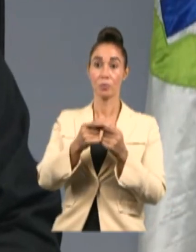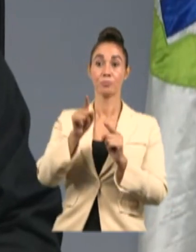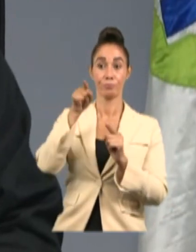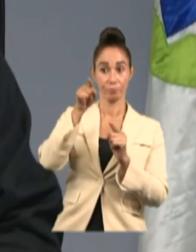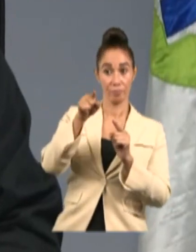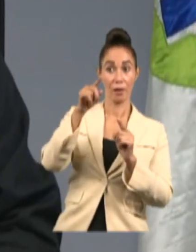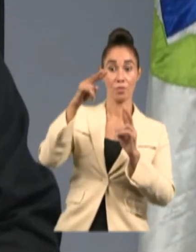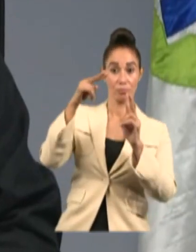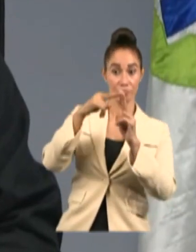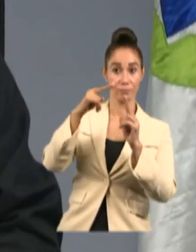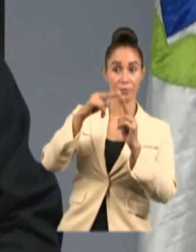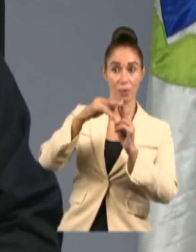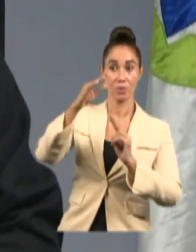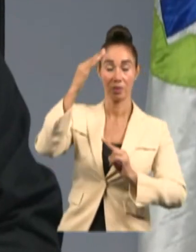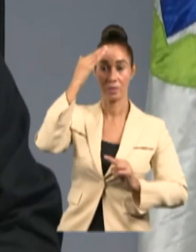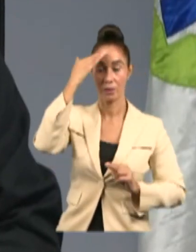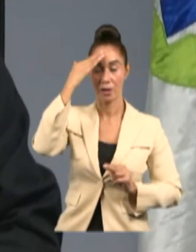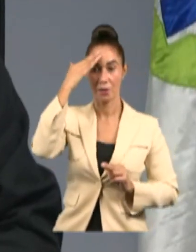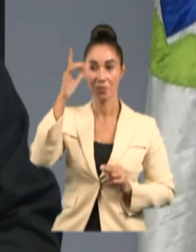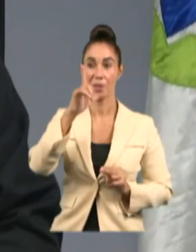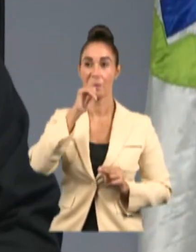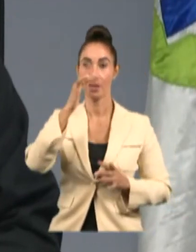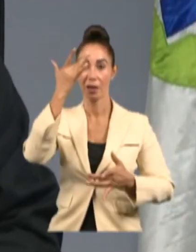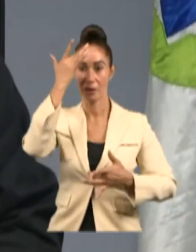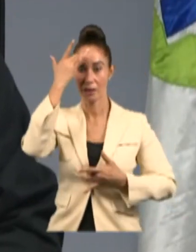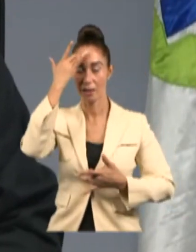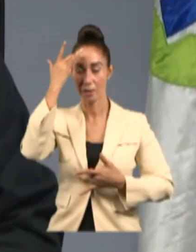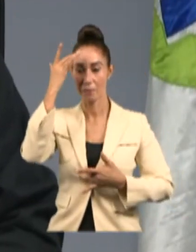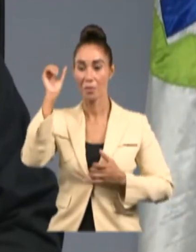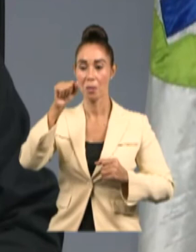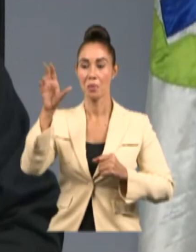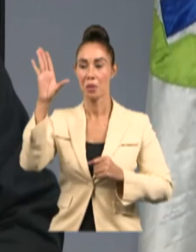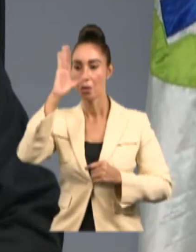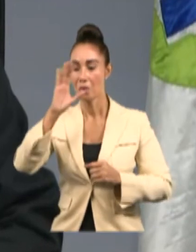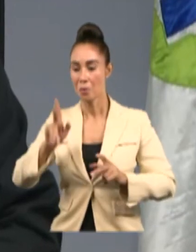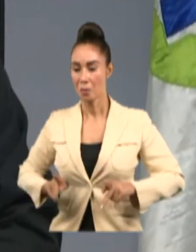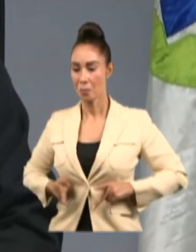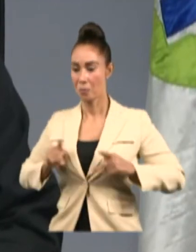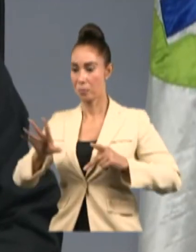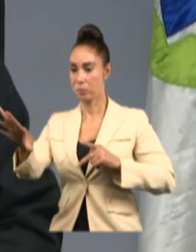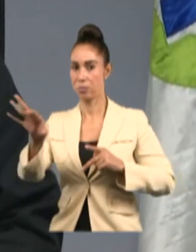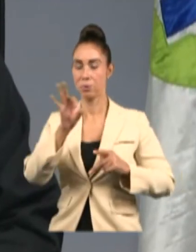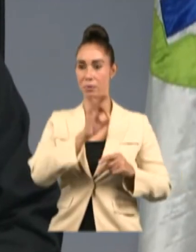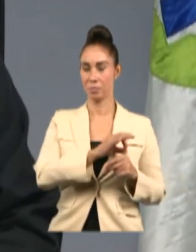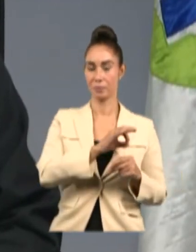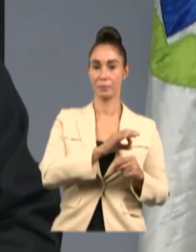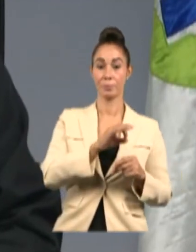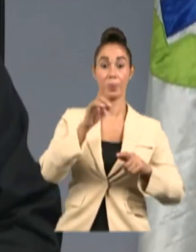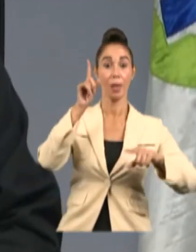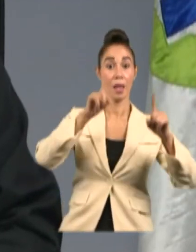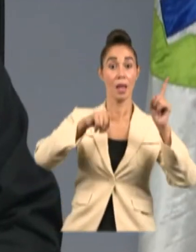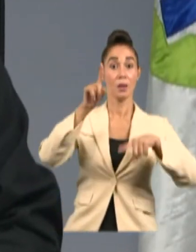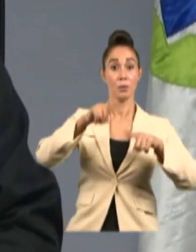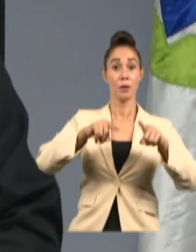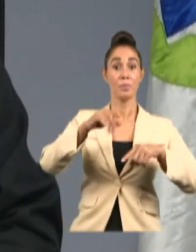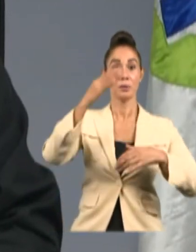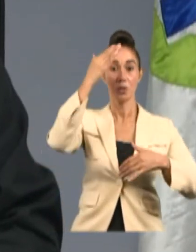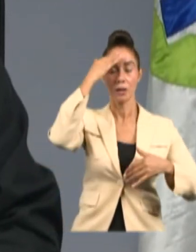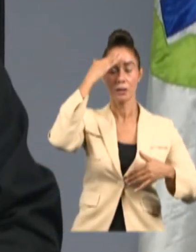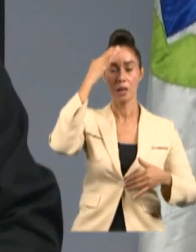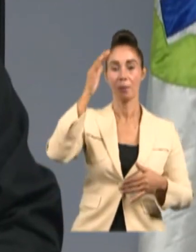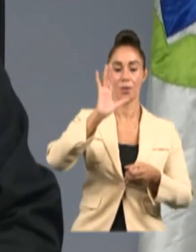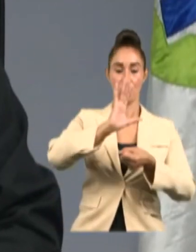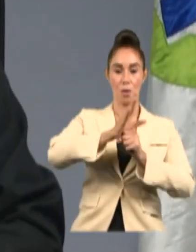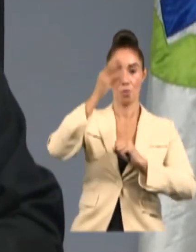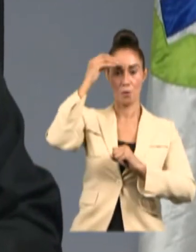sospechan o tienen sintomatología o saben que están positivos y prefieren quedarse callados dentro de